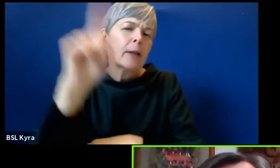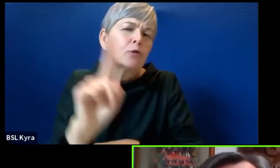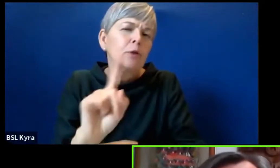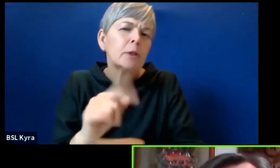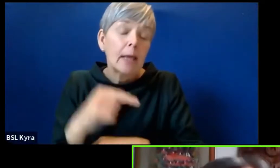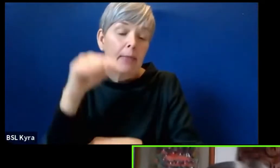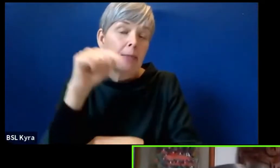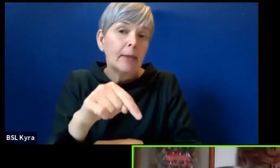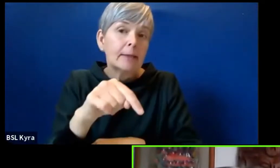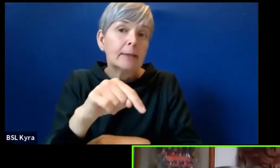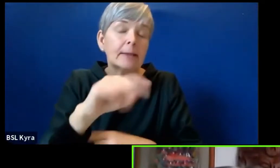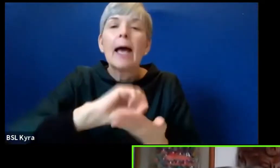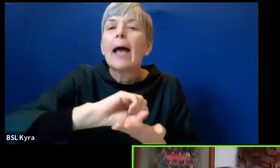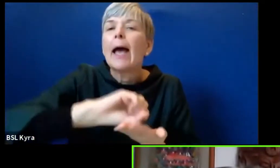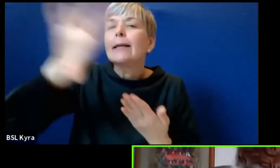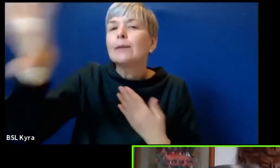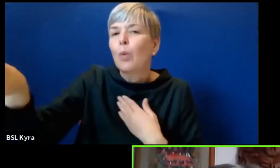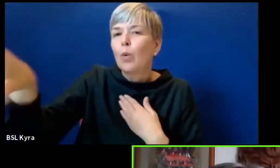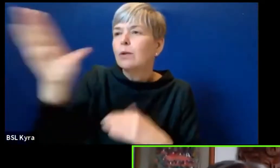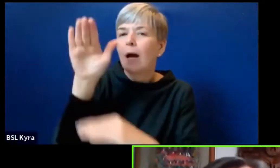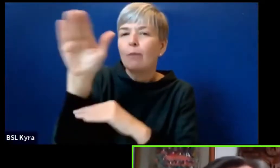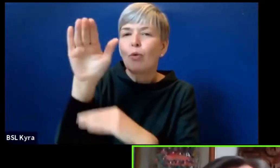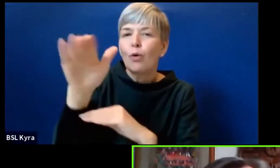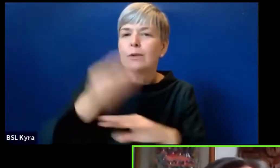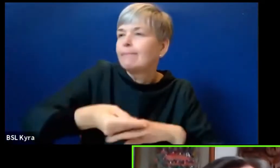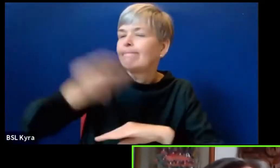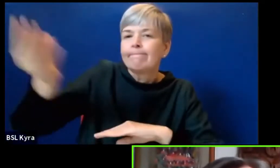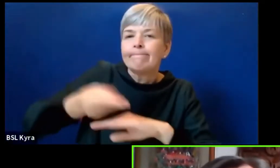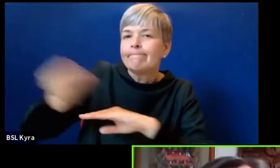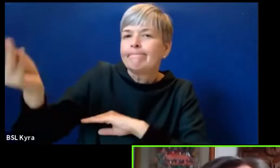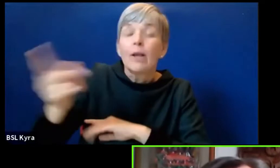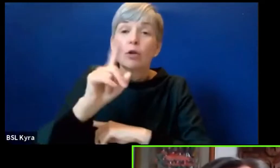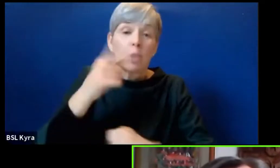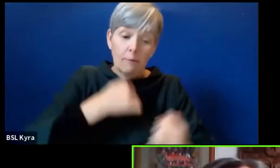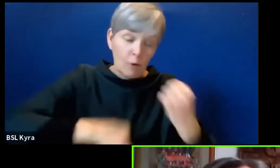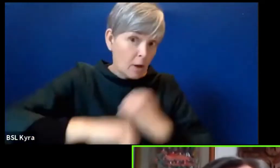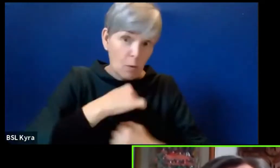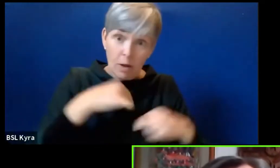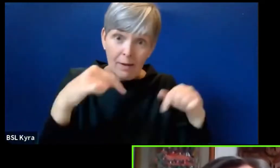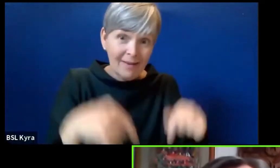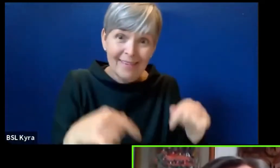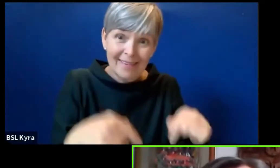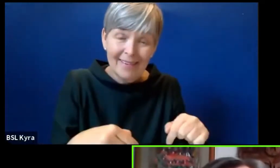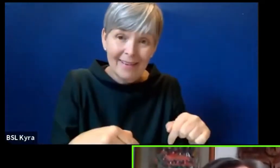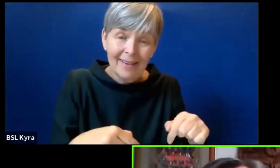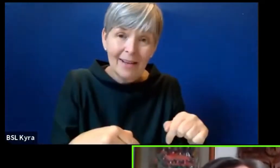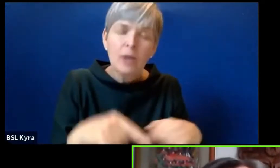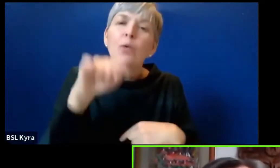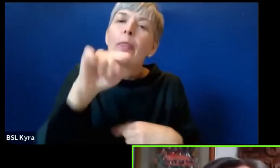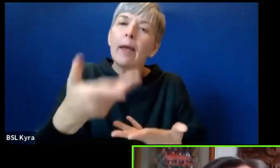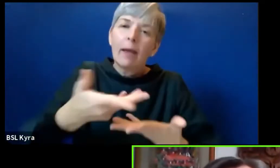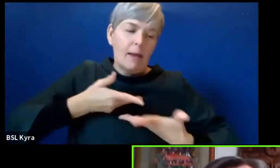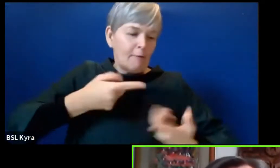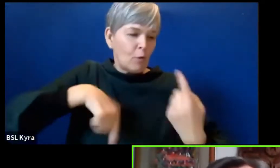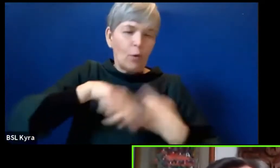transición de la política global. Que hoy día se traduce, por ejemplo, en que la mayoría de nuestros países en Latinoamérica